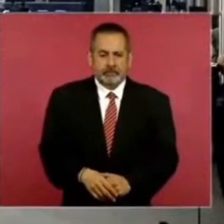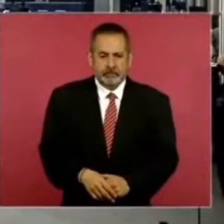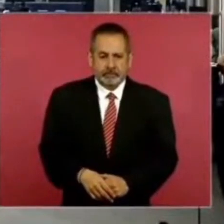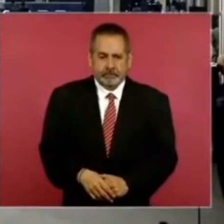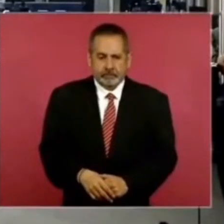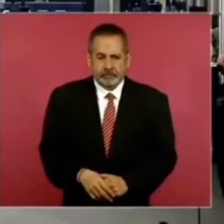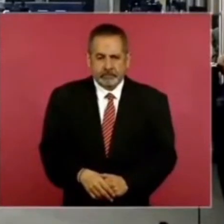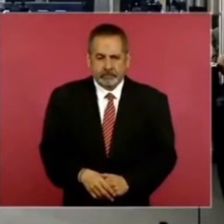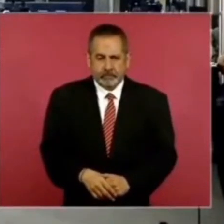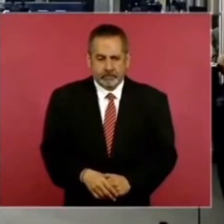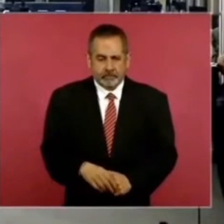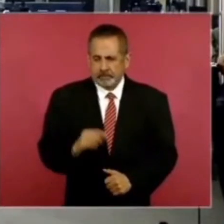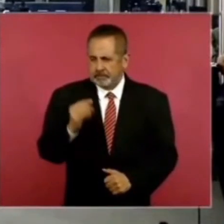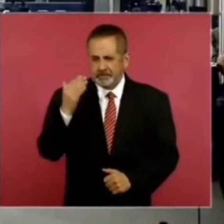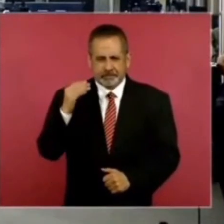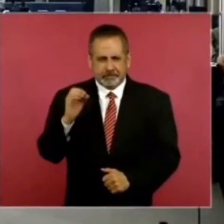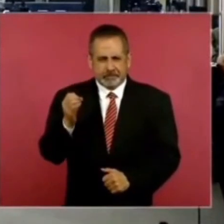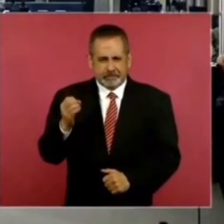en octubre,